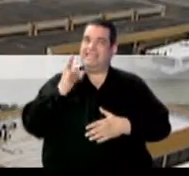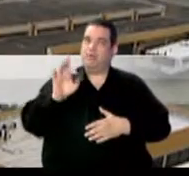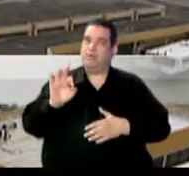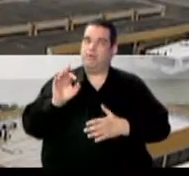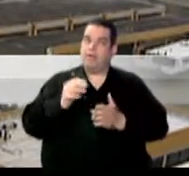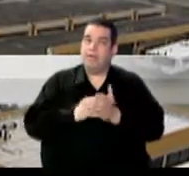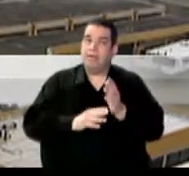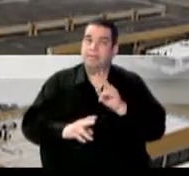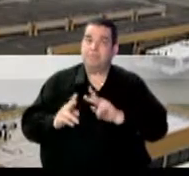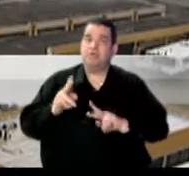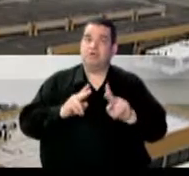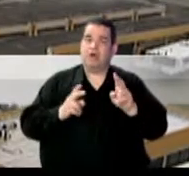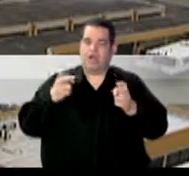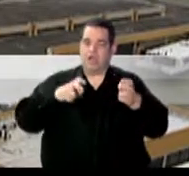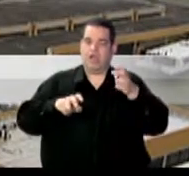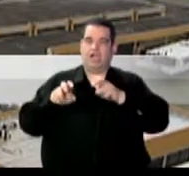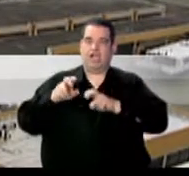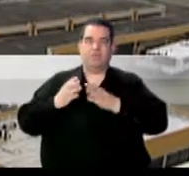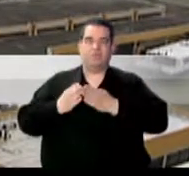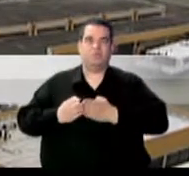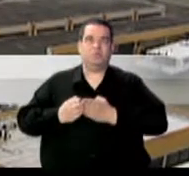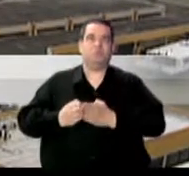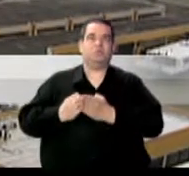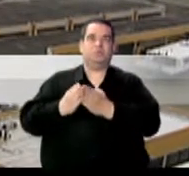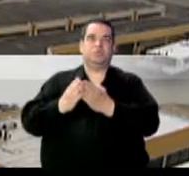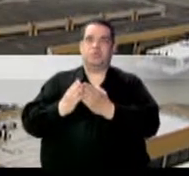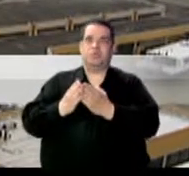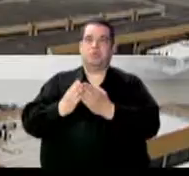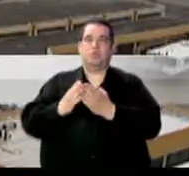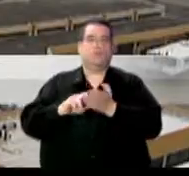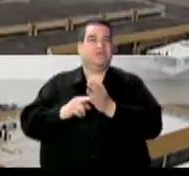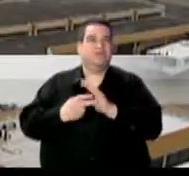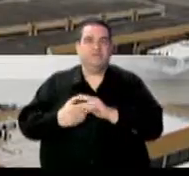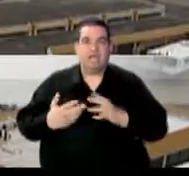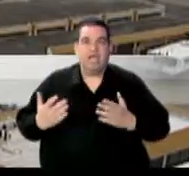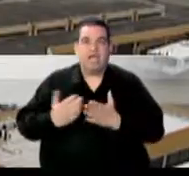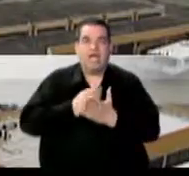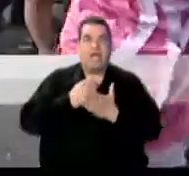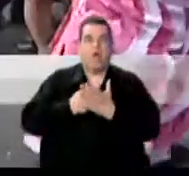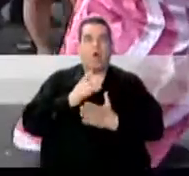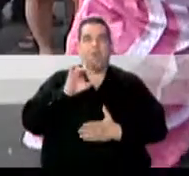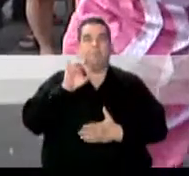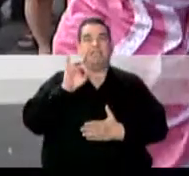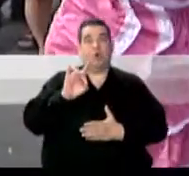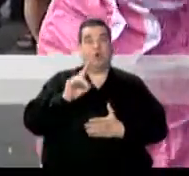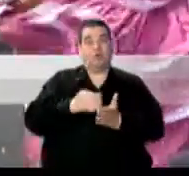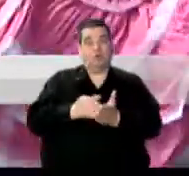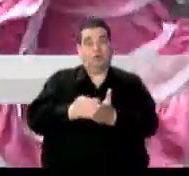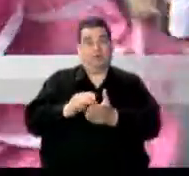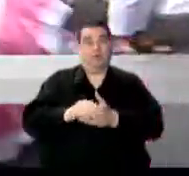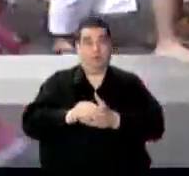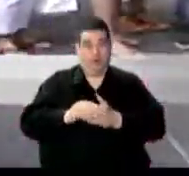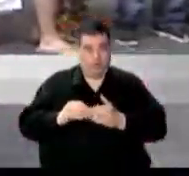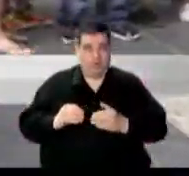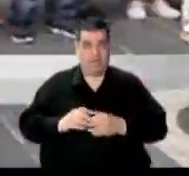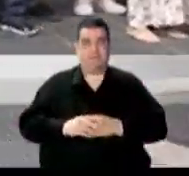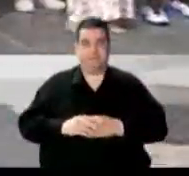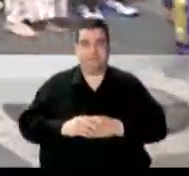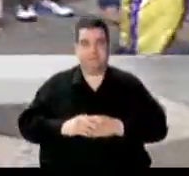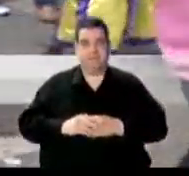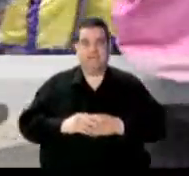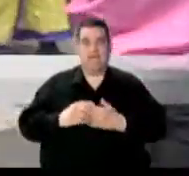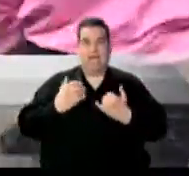111 pasajeros de cruceros con un impacto de más de 8 millones de dólares la compañía de turismo estimó que